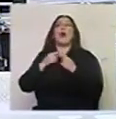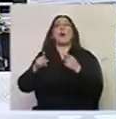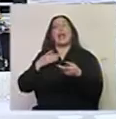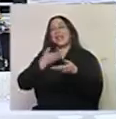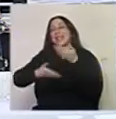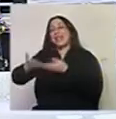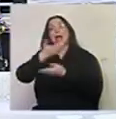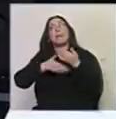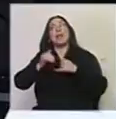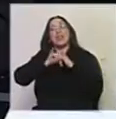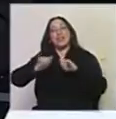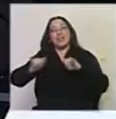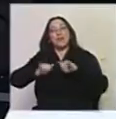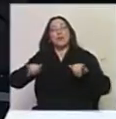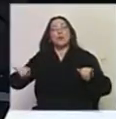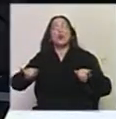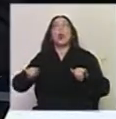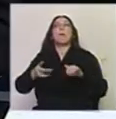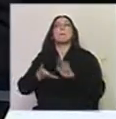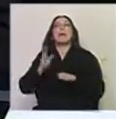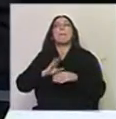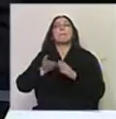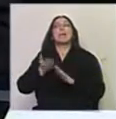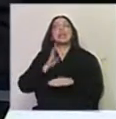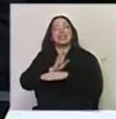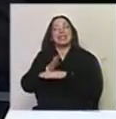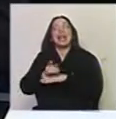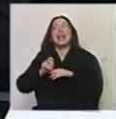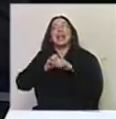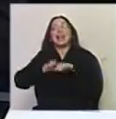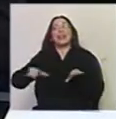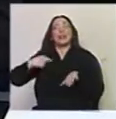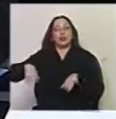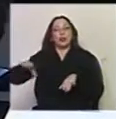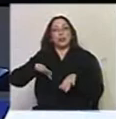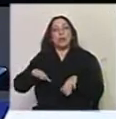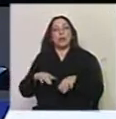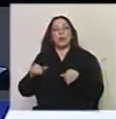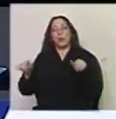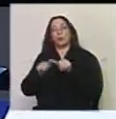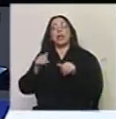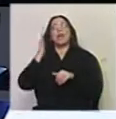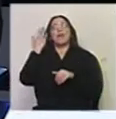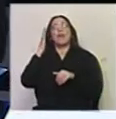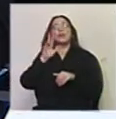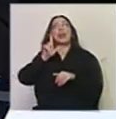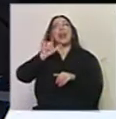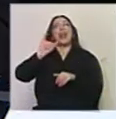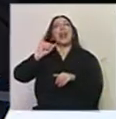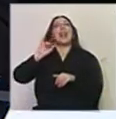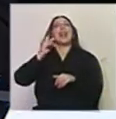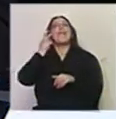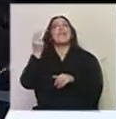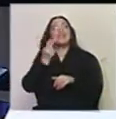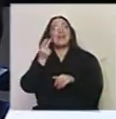toda la estrategia de difusión para hacerlo justamente mucho más accesible utilizando redes sociales. Por ejemplo, estamos utilizando el Facebook Live para transmitir conciertos